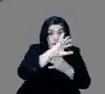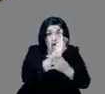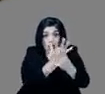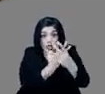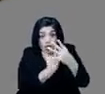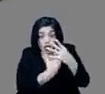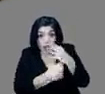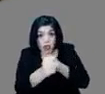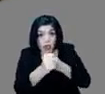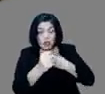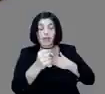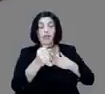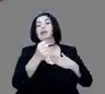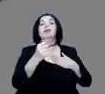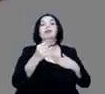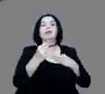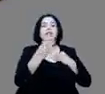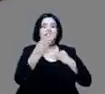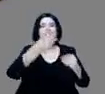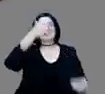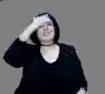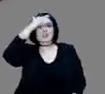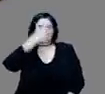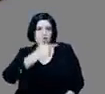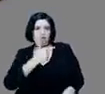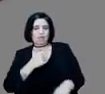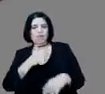esa noche, a medianoche, ¿verdad?